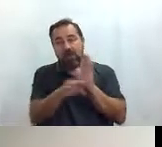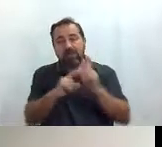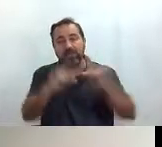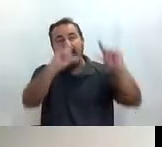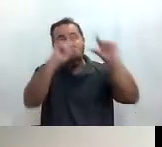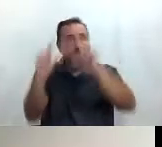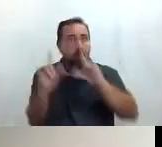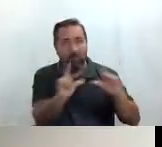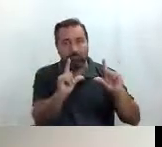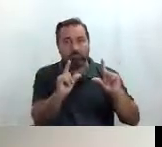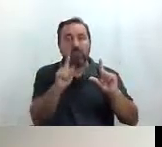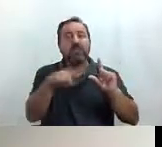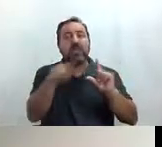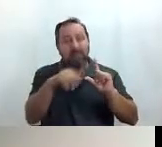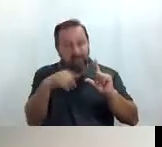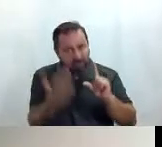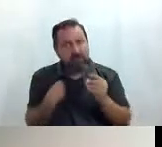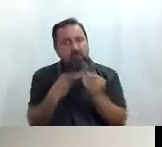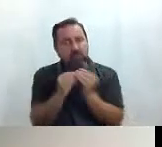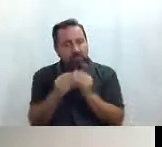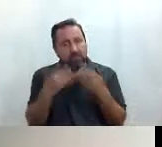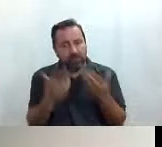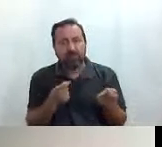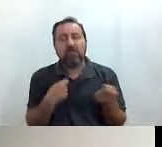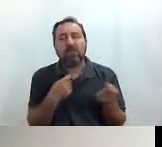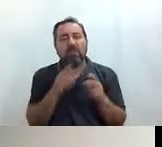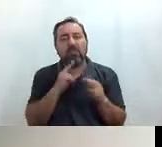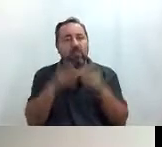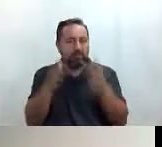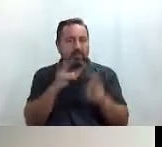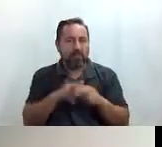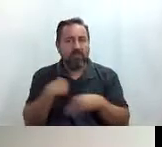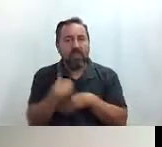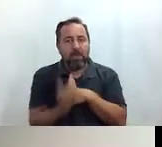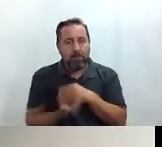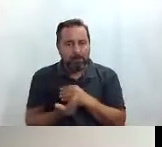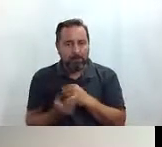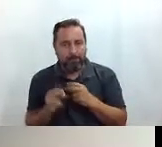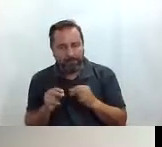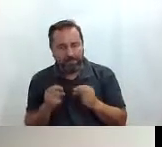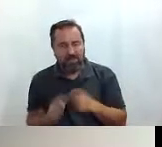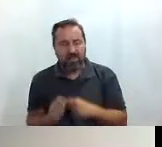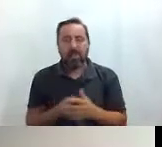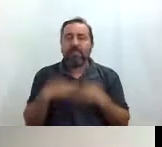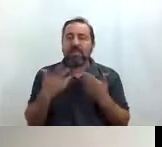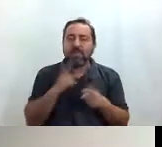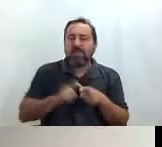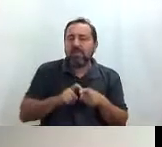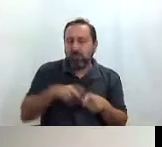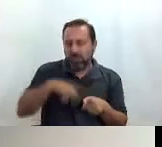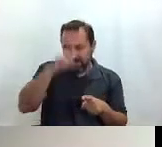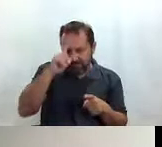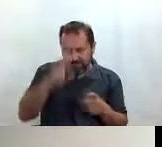hidráulicos pues esos también los tenemos puestos en la tienda de panadería pues tenemos a la venta productos típicos de Madrid